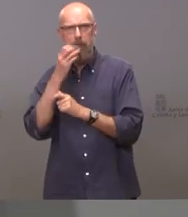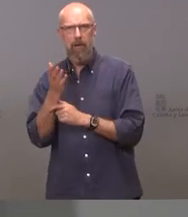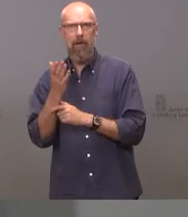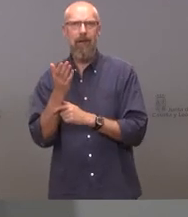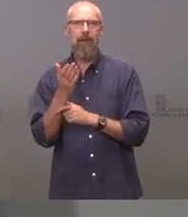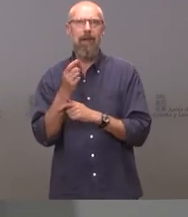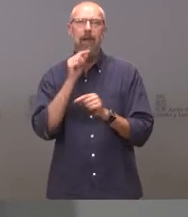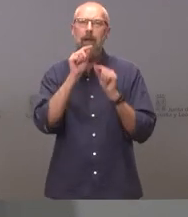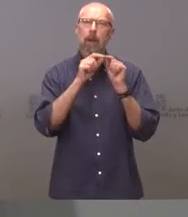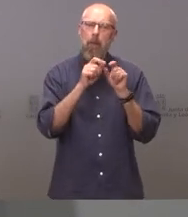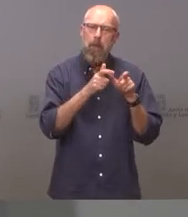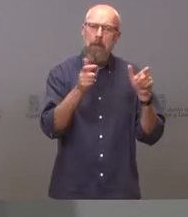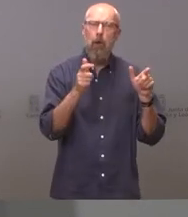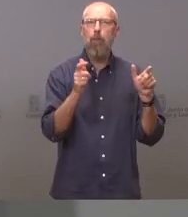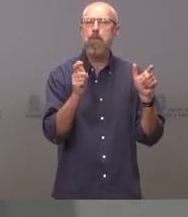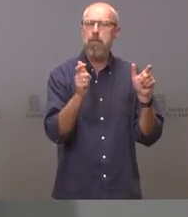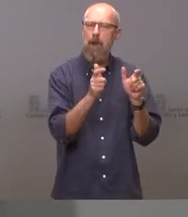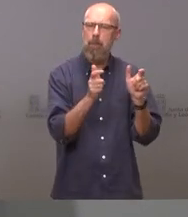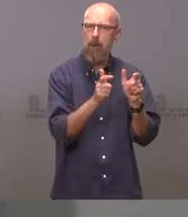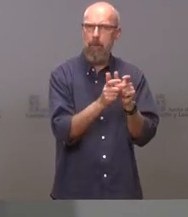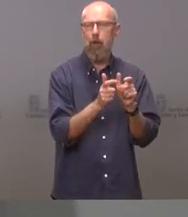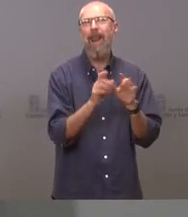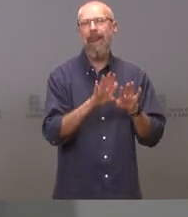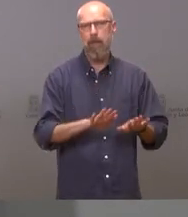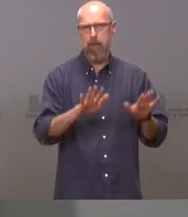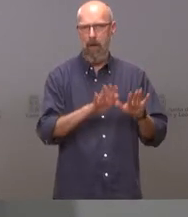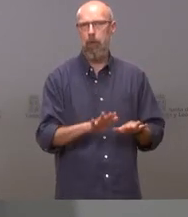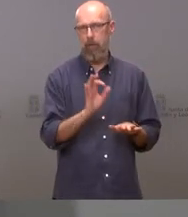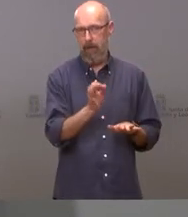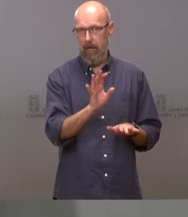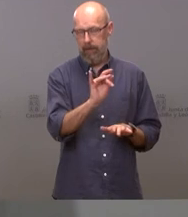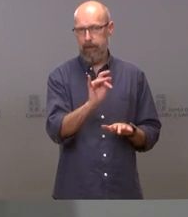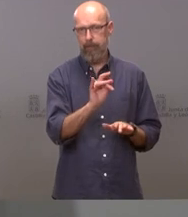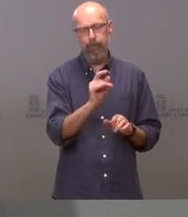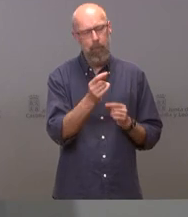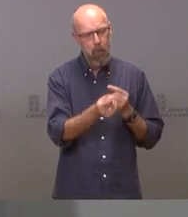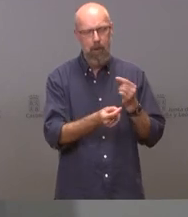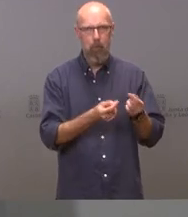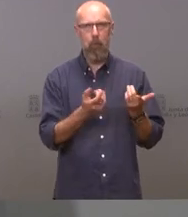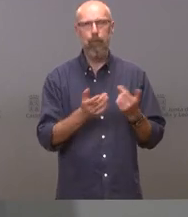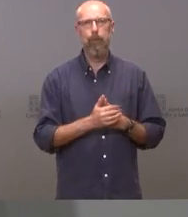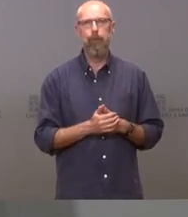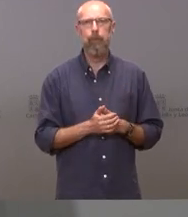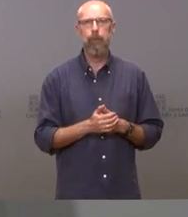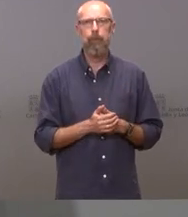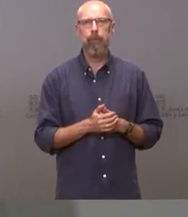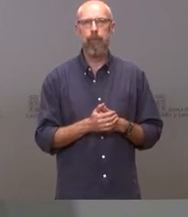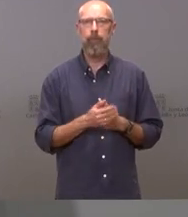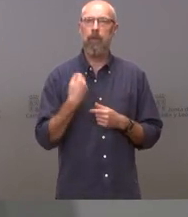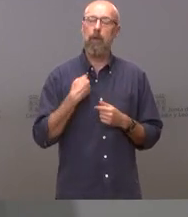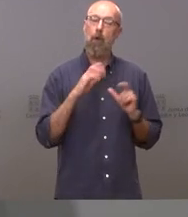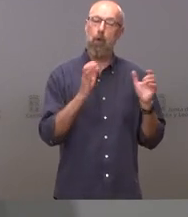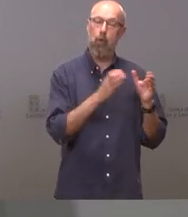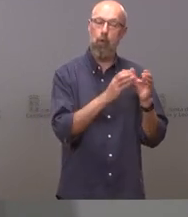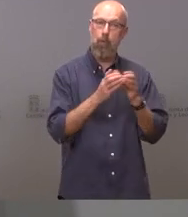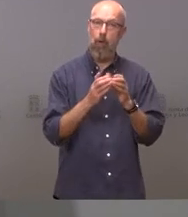está bajando muy lentamente eso es cierto está bajando muy lentamente entre los grupos de edad de